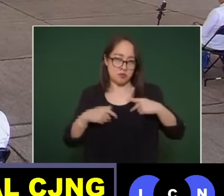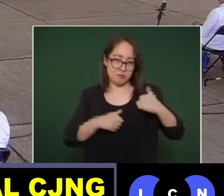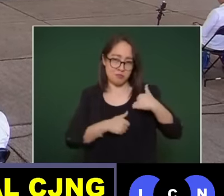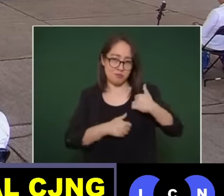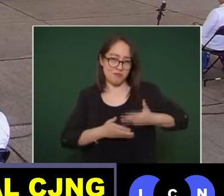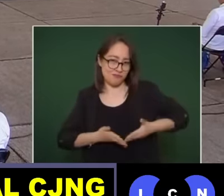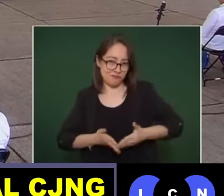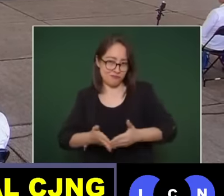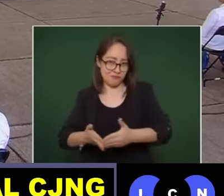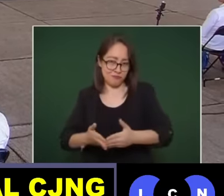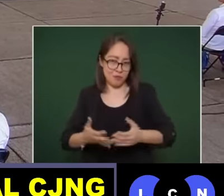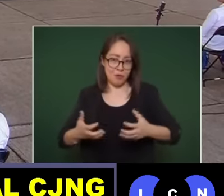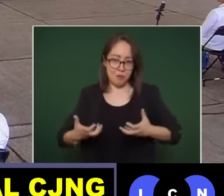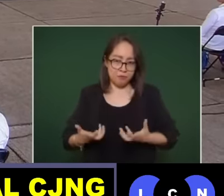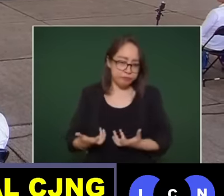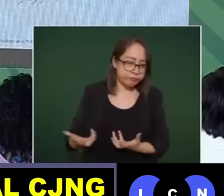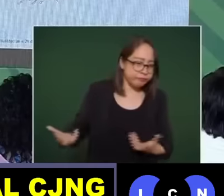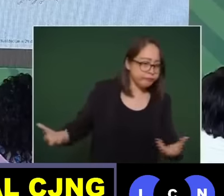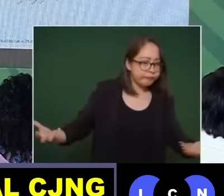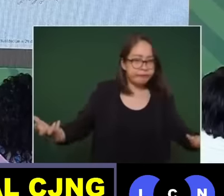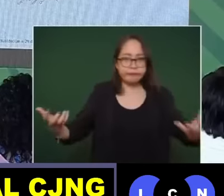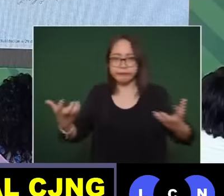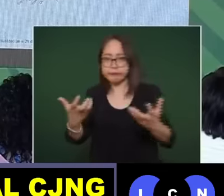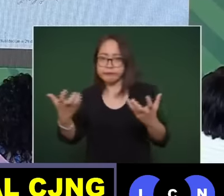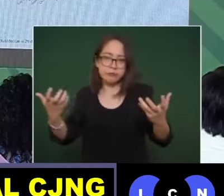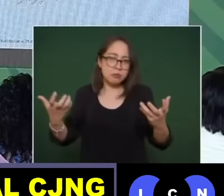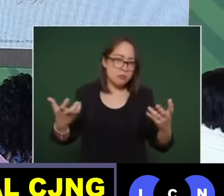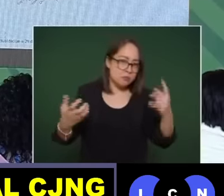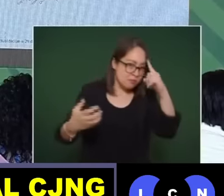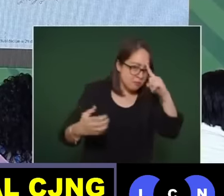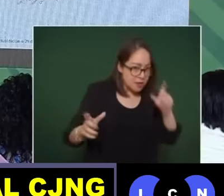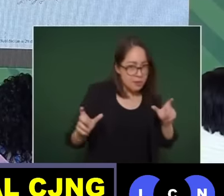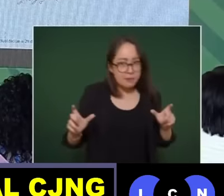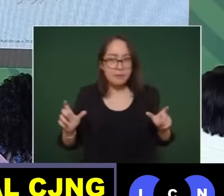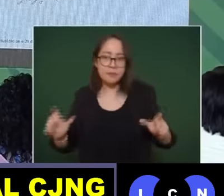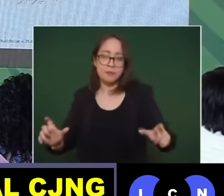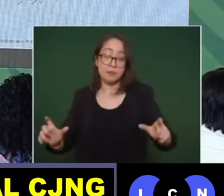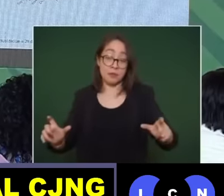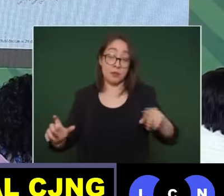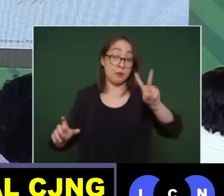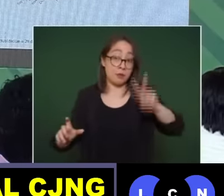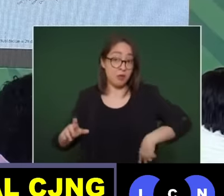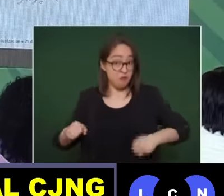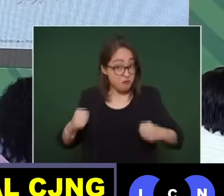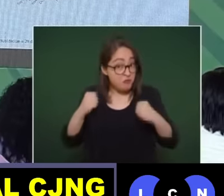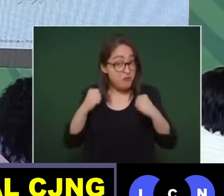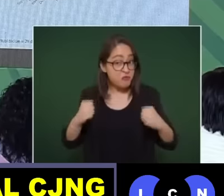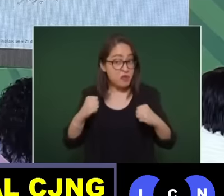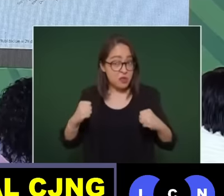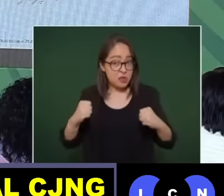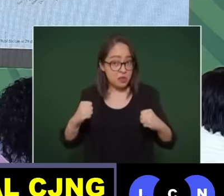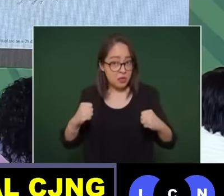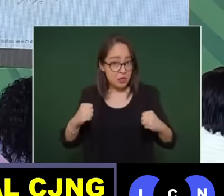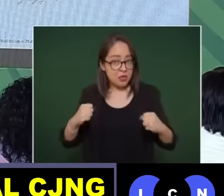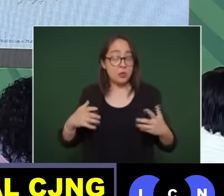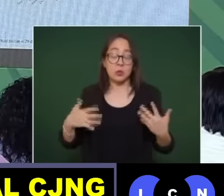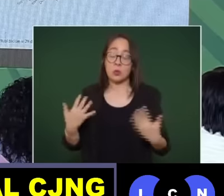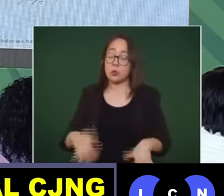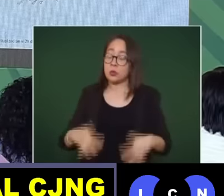Y aquí hubo un bloqueo muy fuerte porque